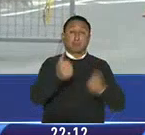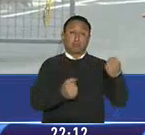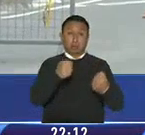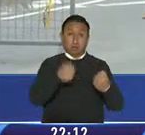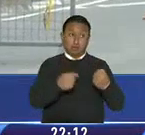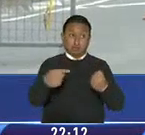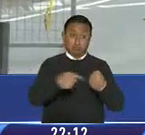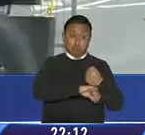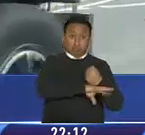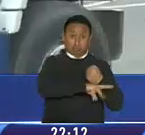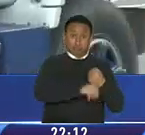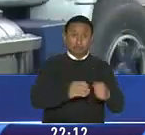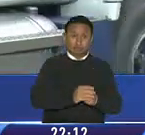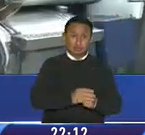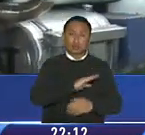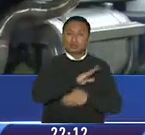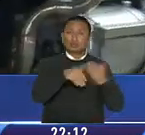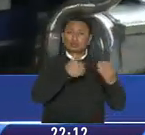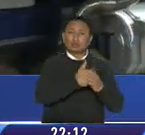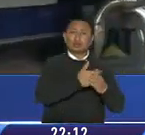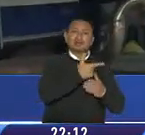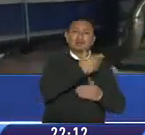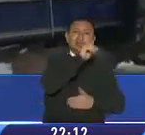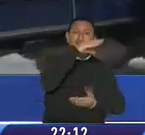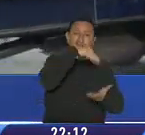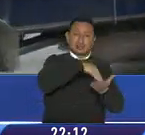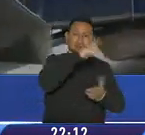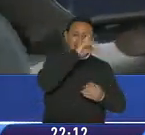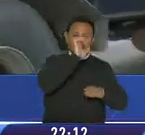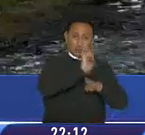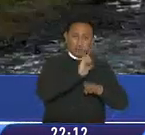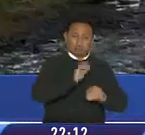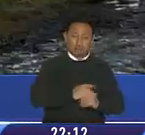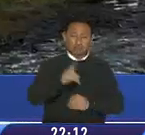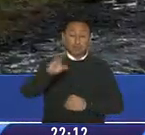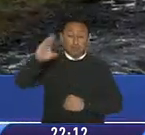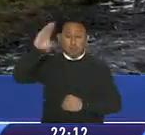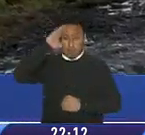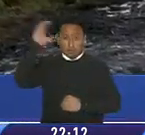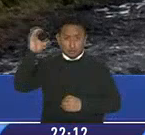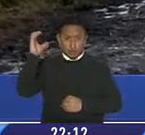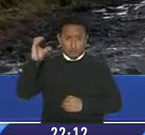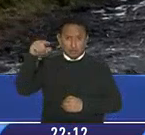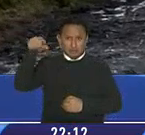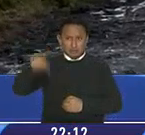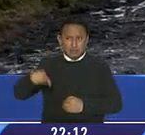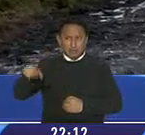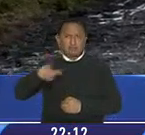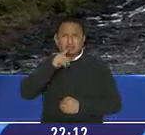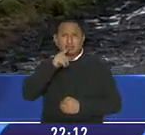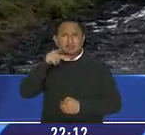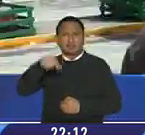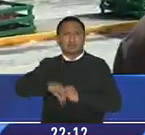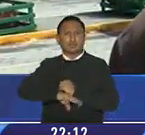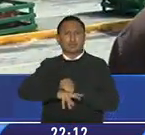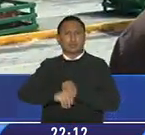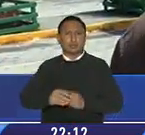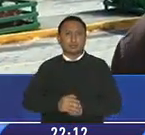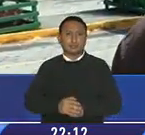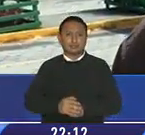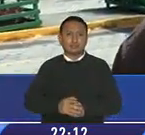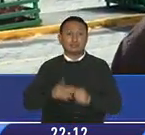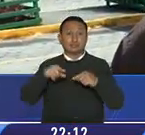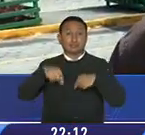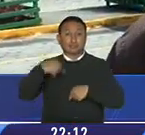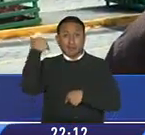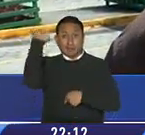esta modalidad, todos del interior del país. Se coordina con la Policía de Colombia para poder determinar a los causantes de este tipo de delitos. Una estafa